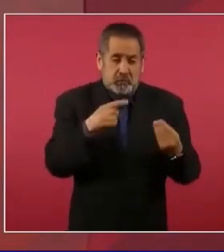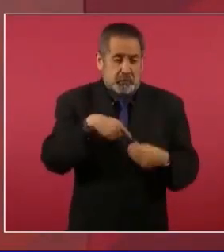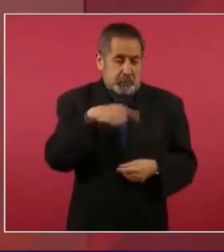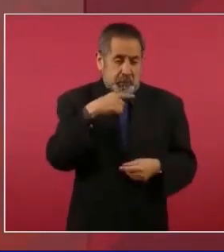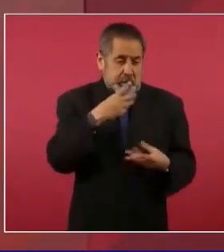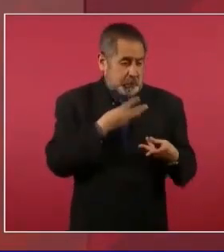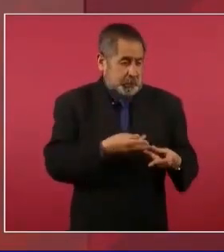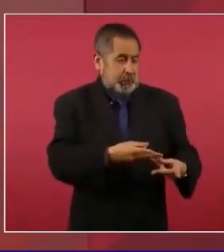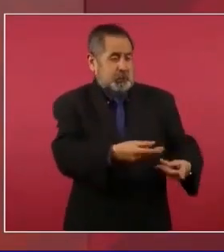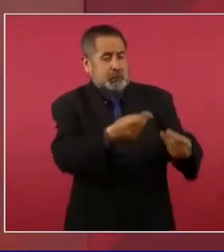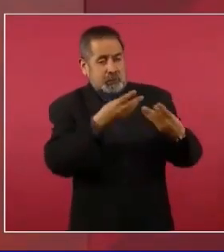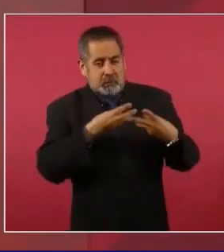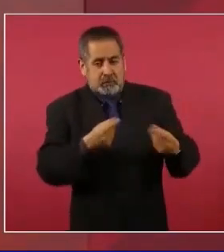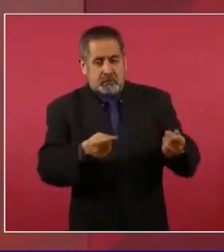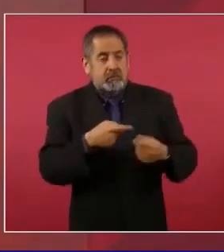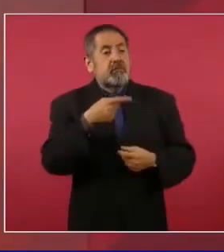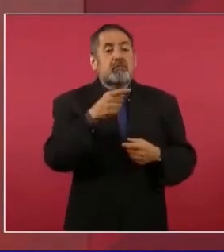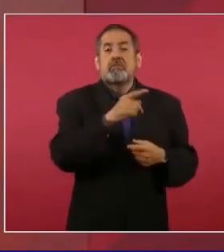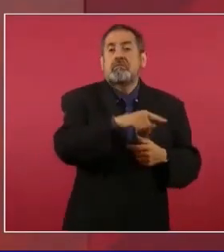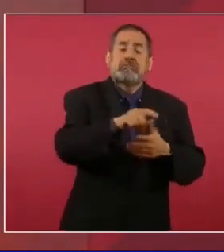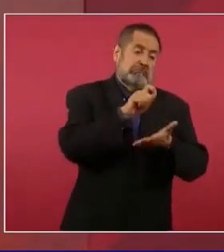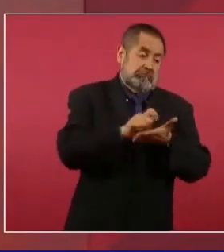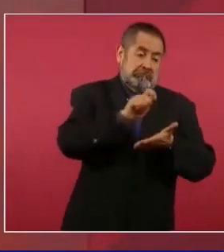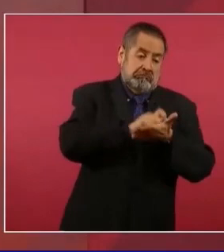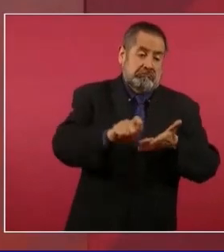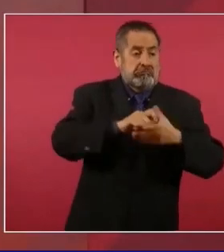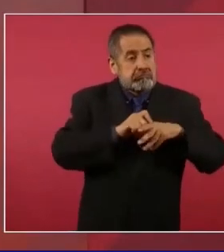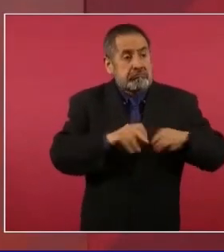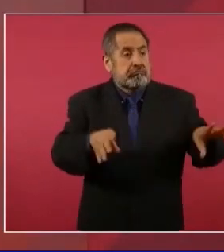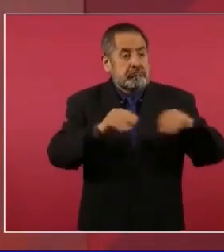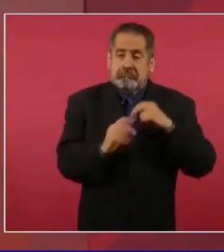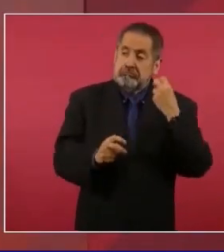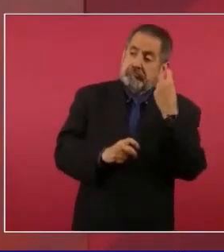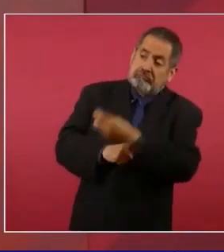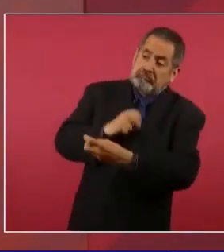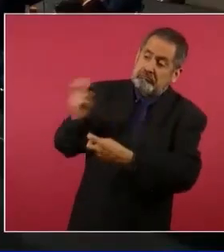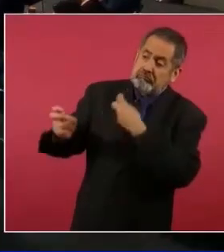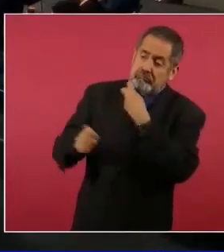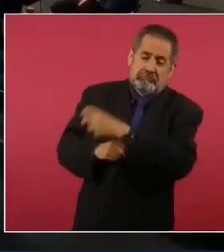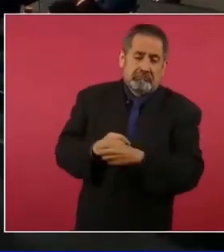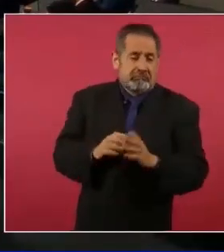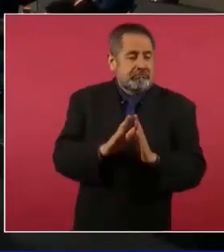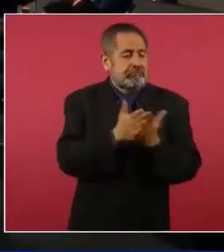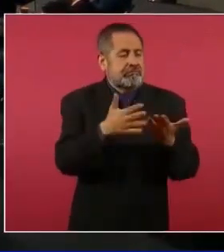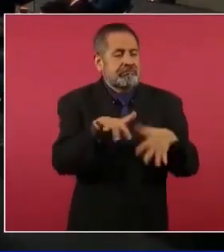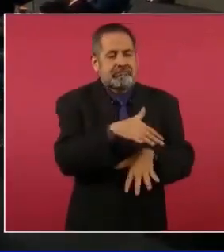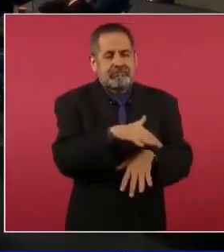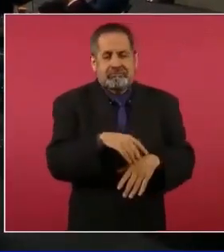escribiendo nivelos,